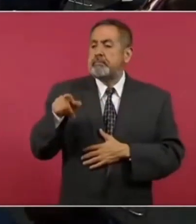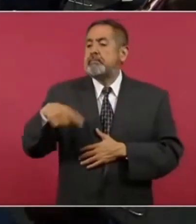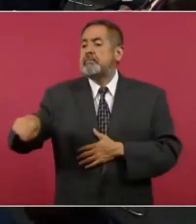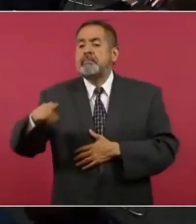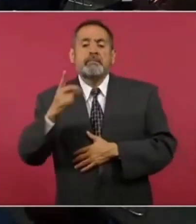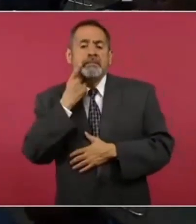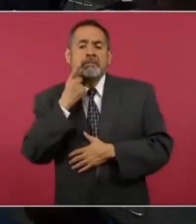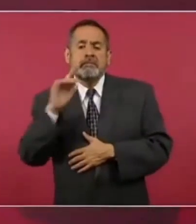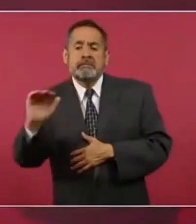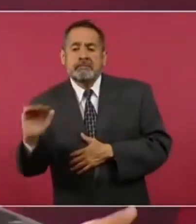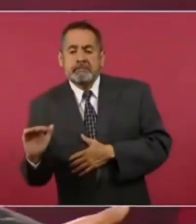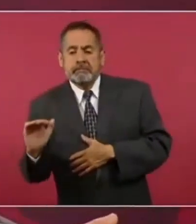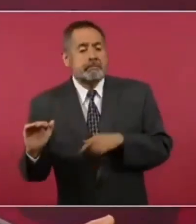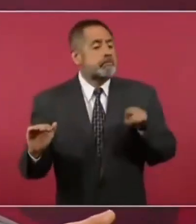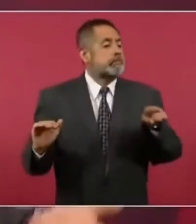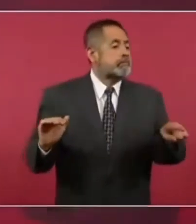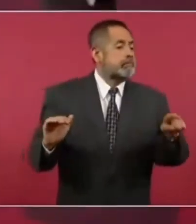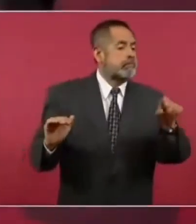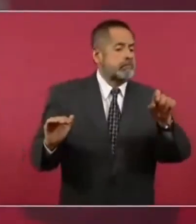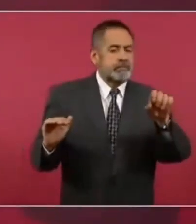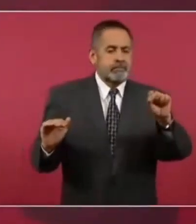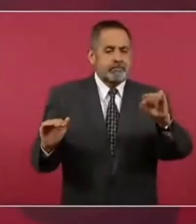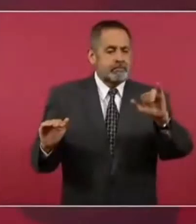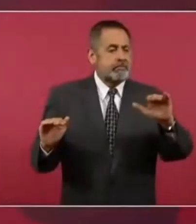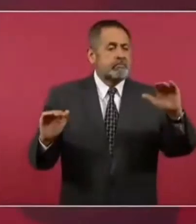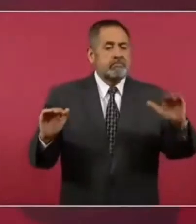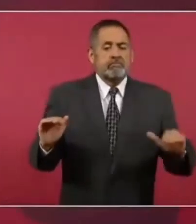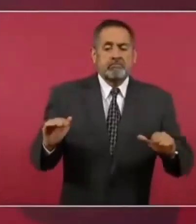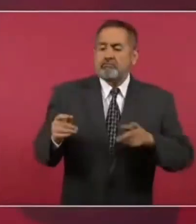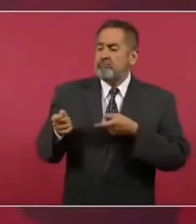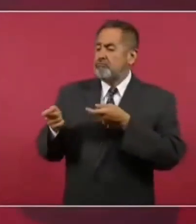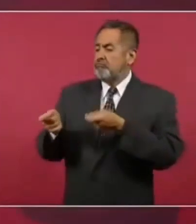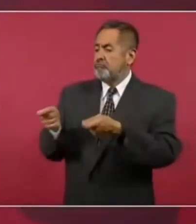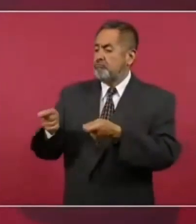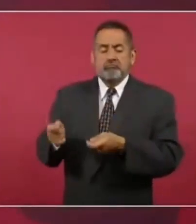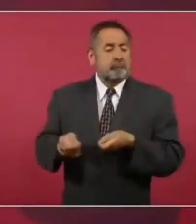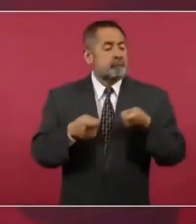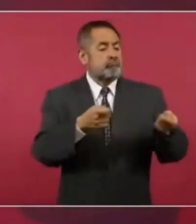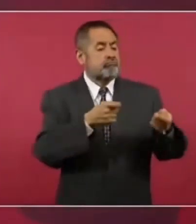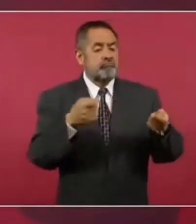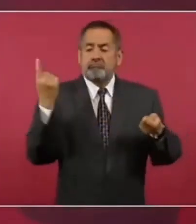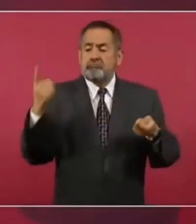y el Poder Judicial estaban completamente subordinados